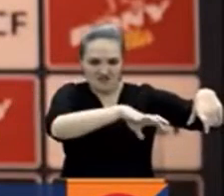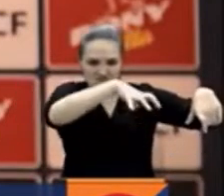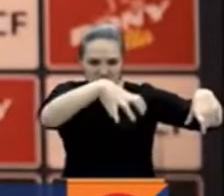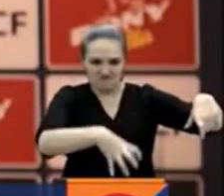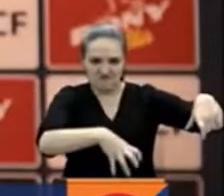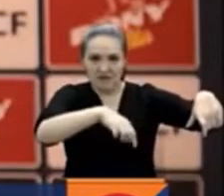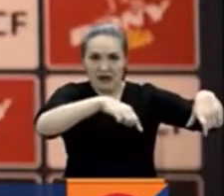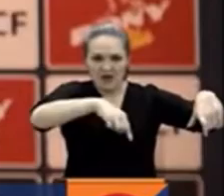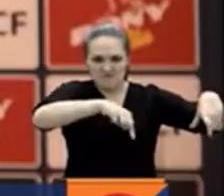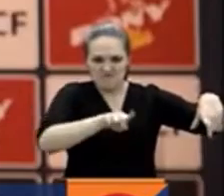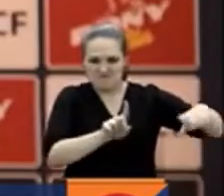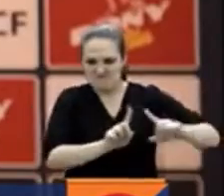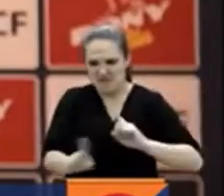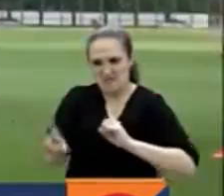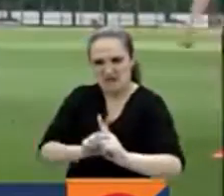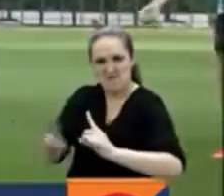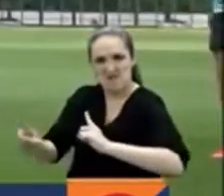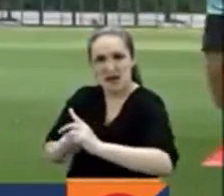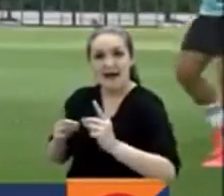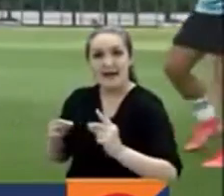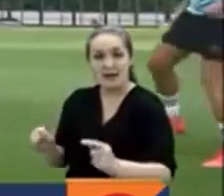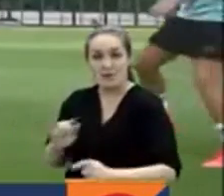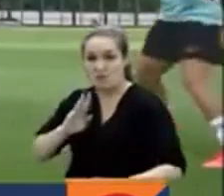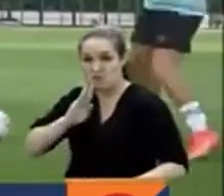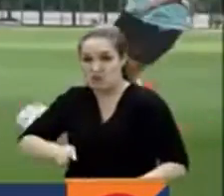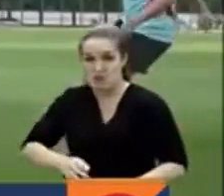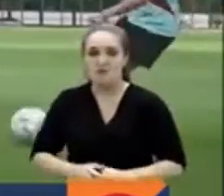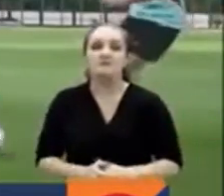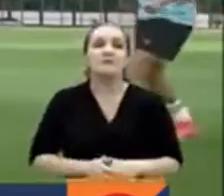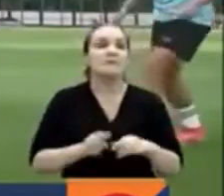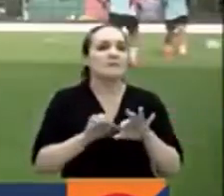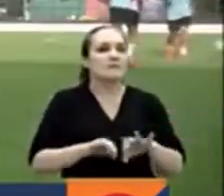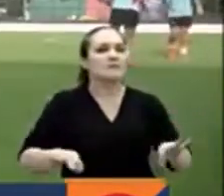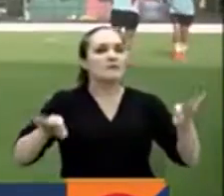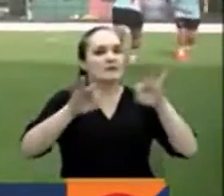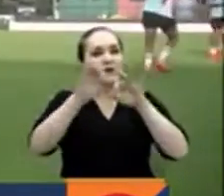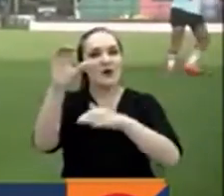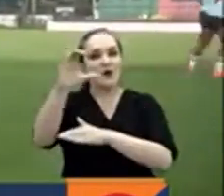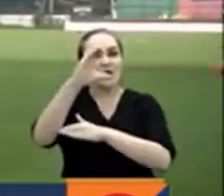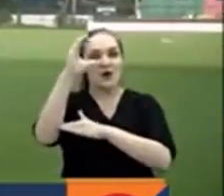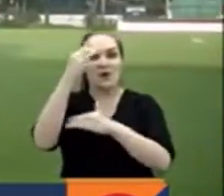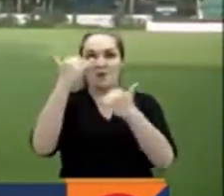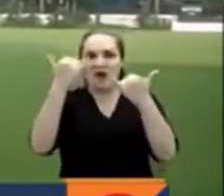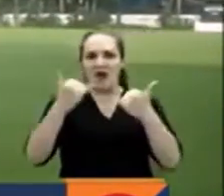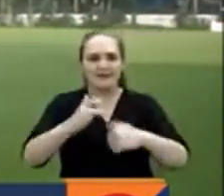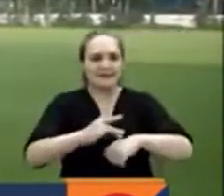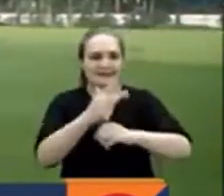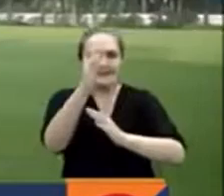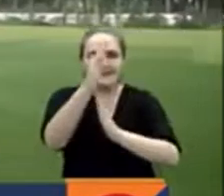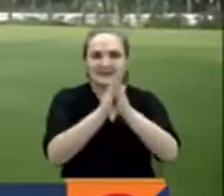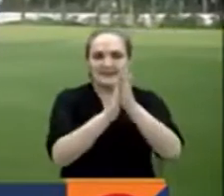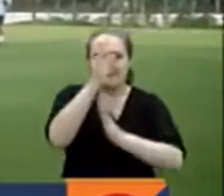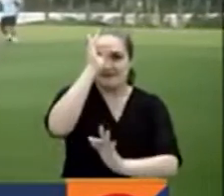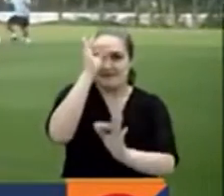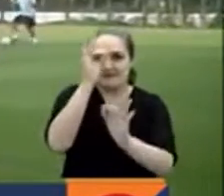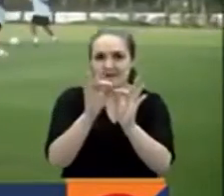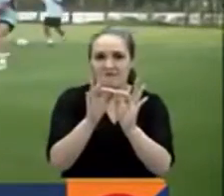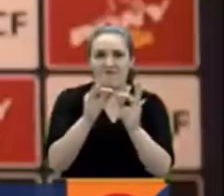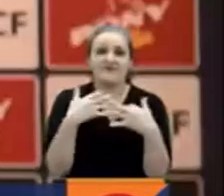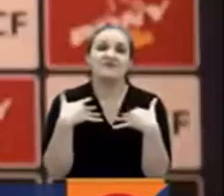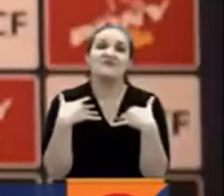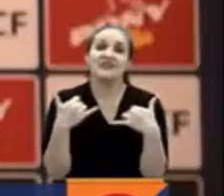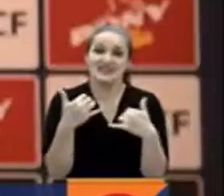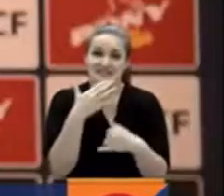y te busca los espacios con jugadoras rápidas. Pero lo más importante es que Colombia tiene motivación y fe. Estamos felices